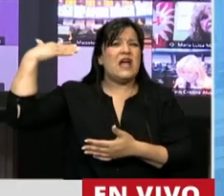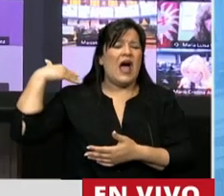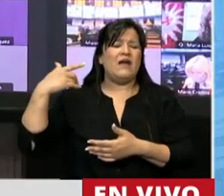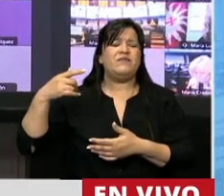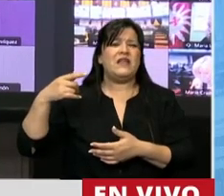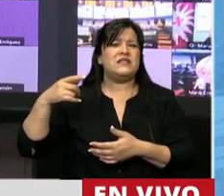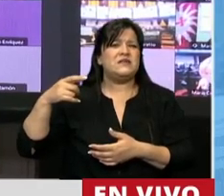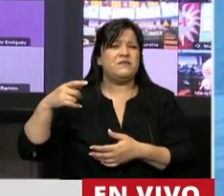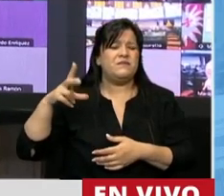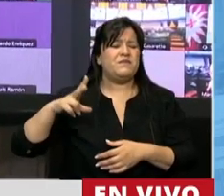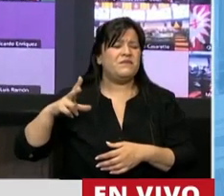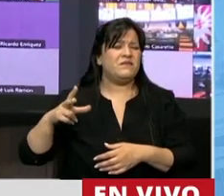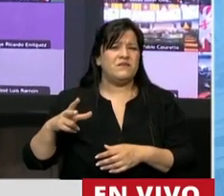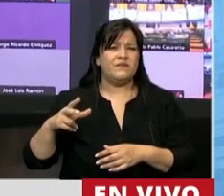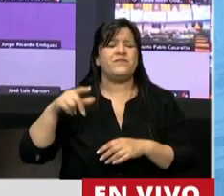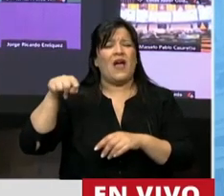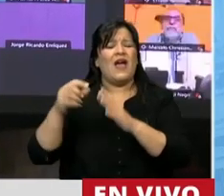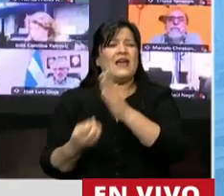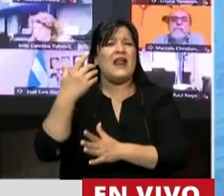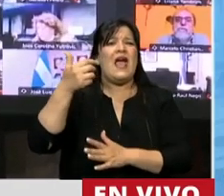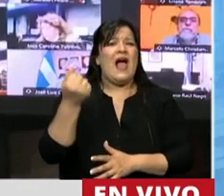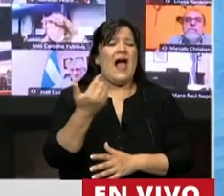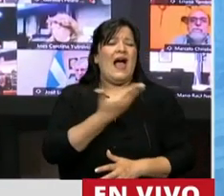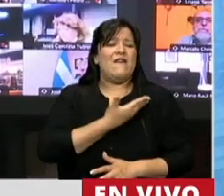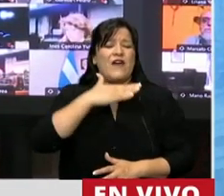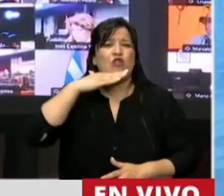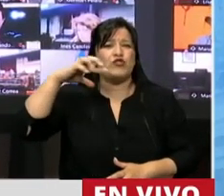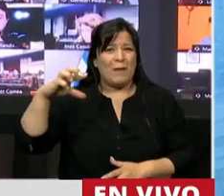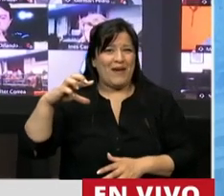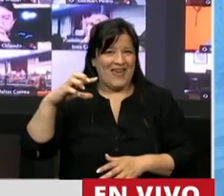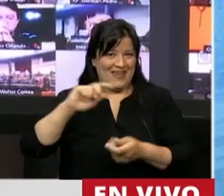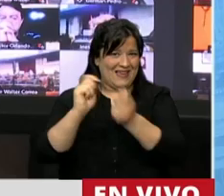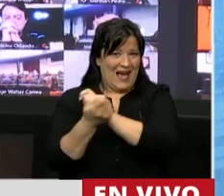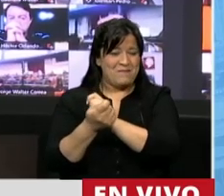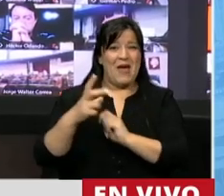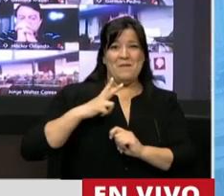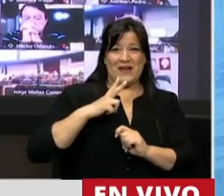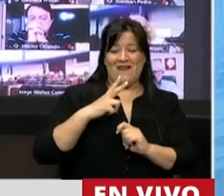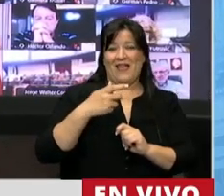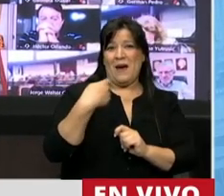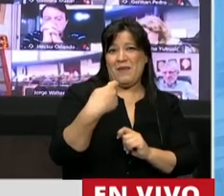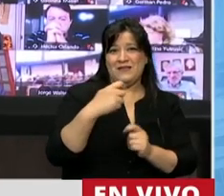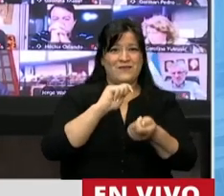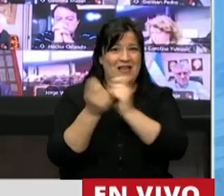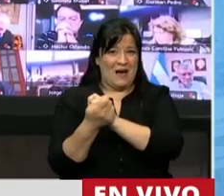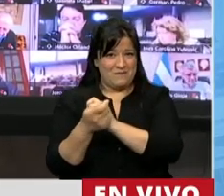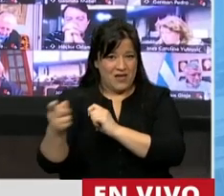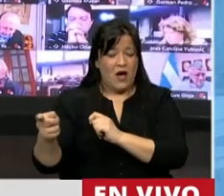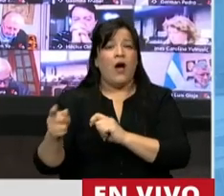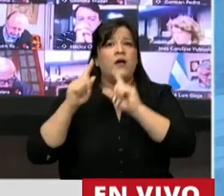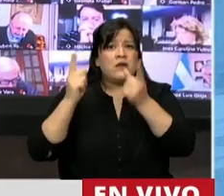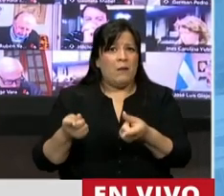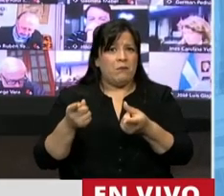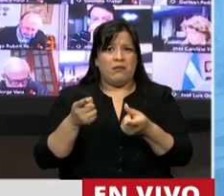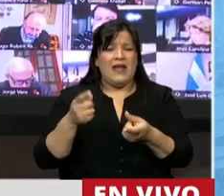1993 creando las AFJP que eran las que iban a recaudar los aportes y contribuciones de empleados y empleadores? Esa